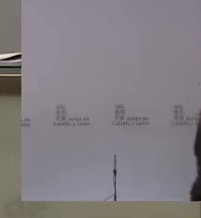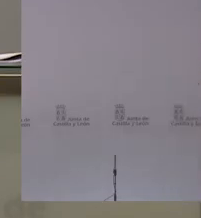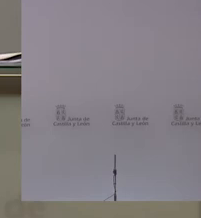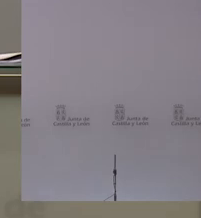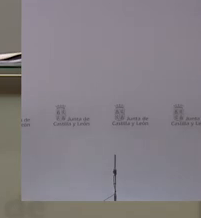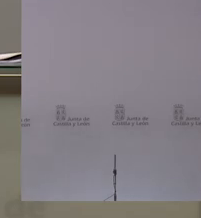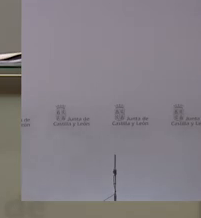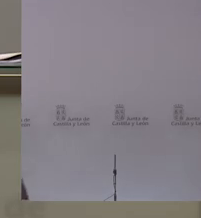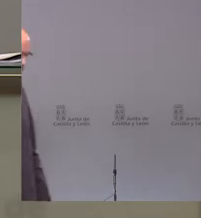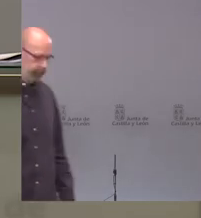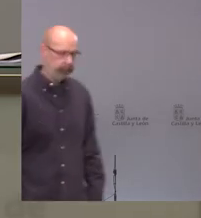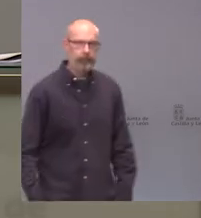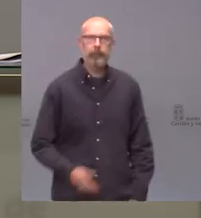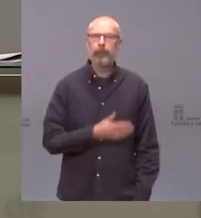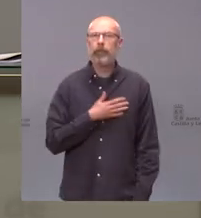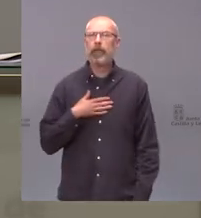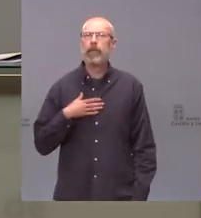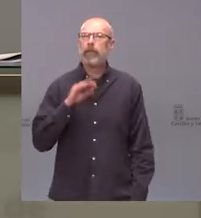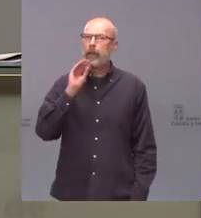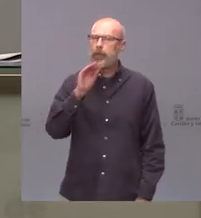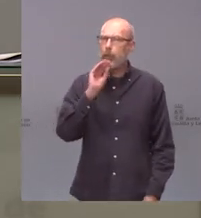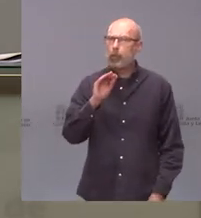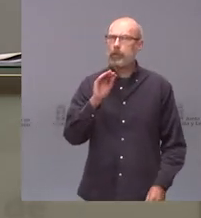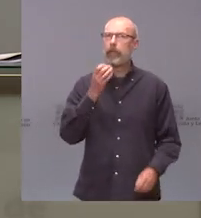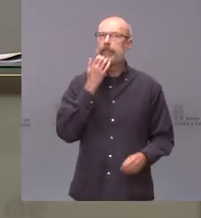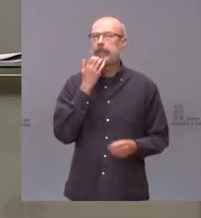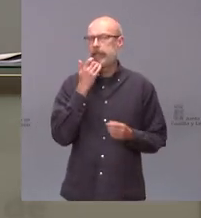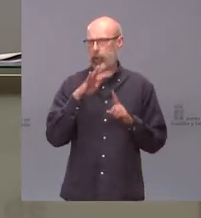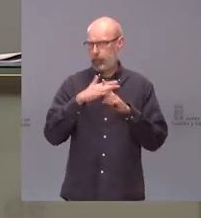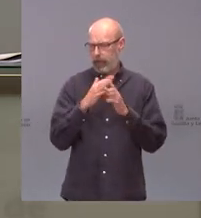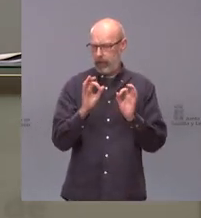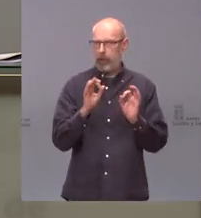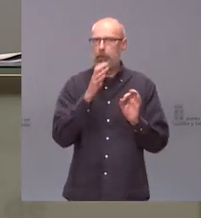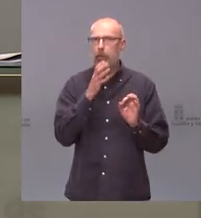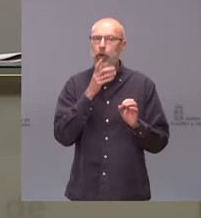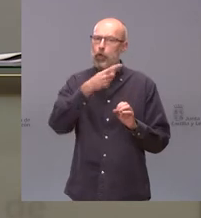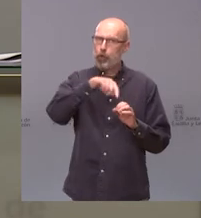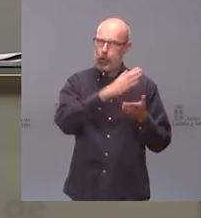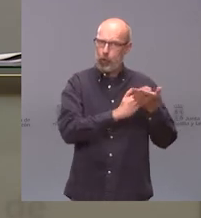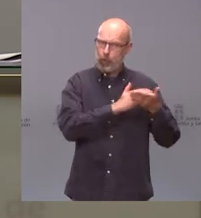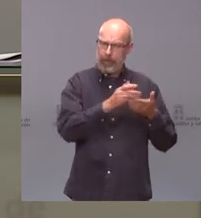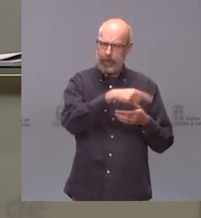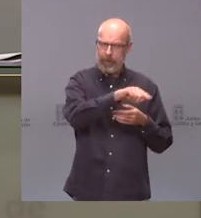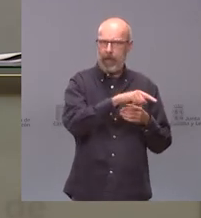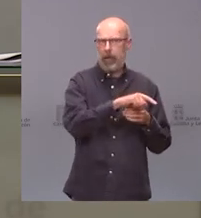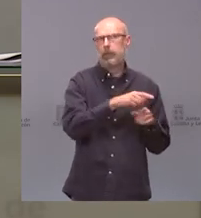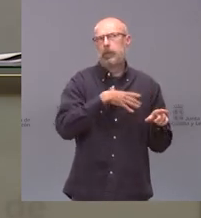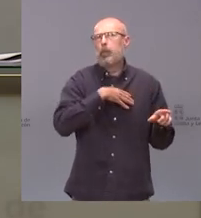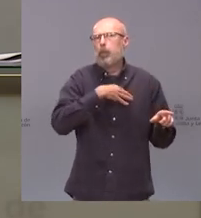quería preguntarle si ante esta situación ustedes que tienen la posibilidad la comunidad tiene la posibilidad de de